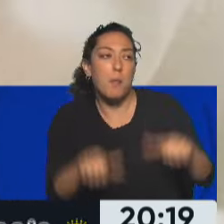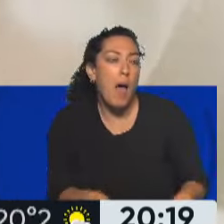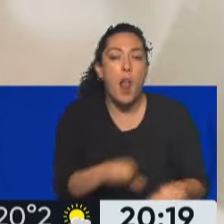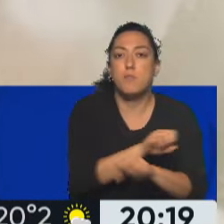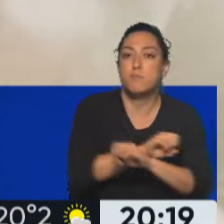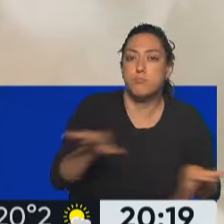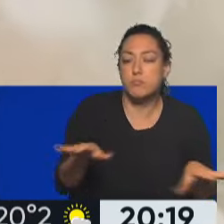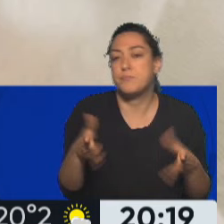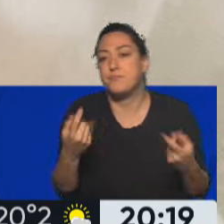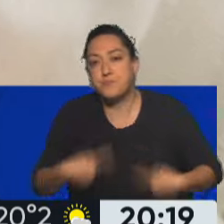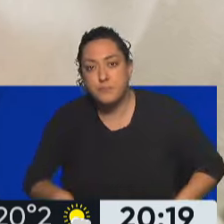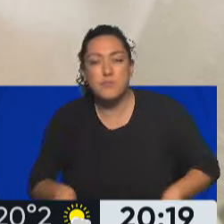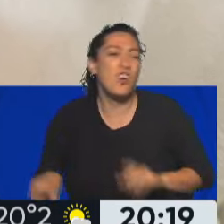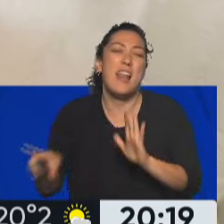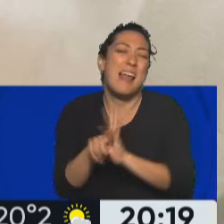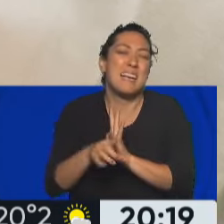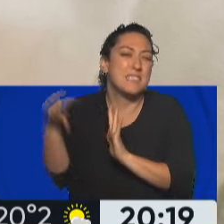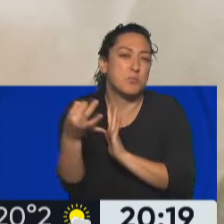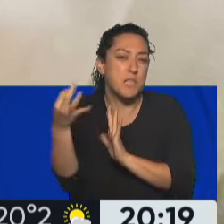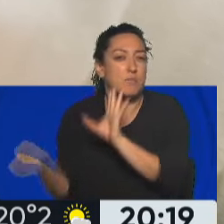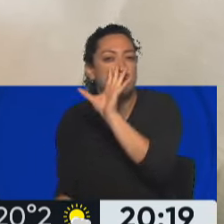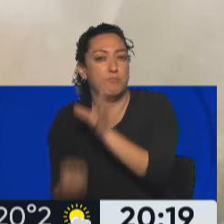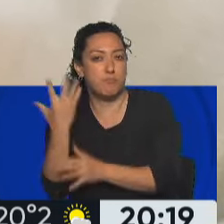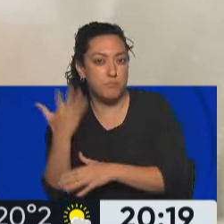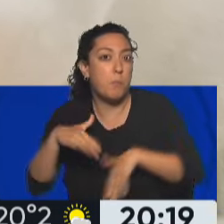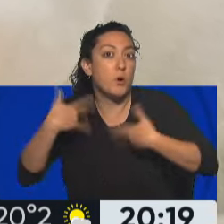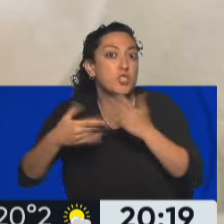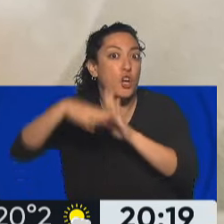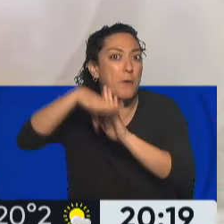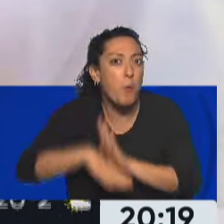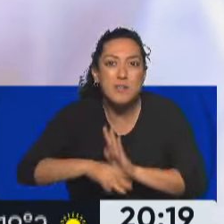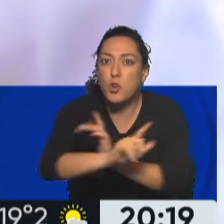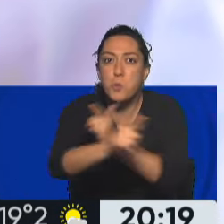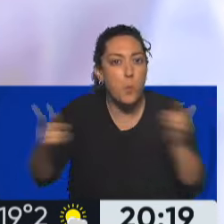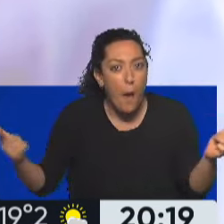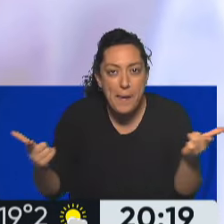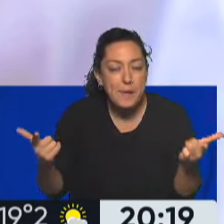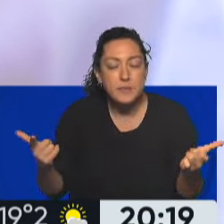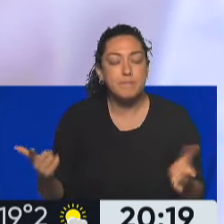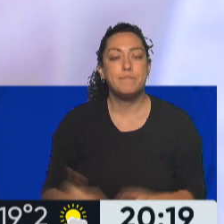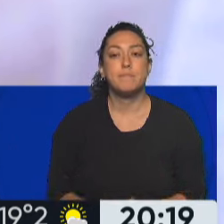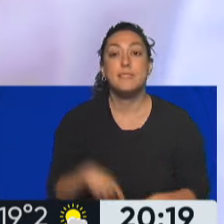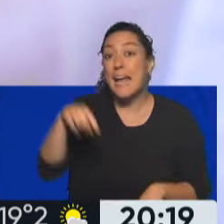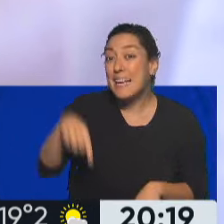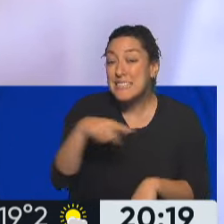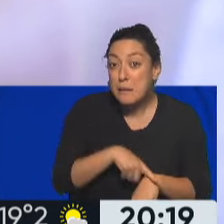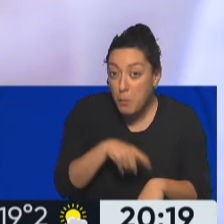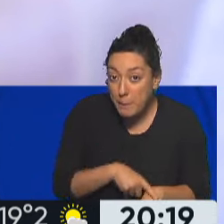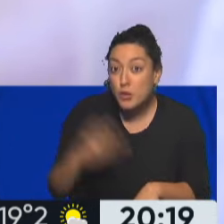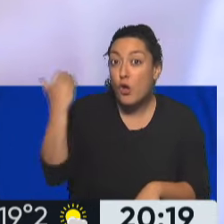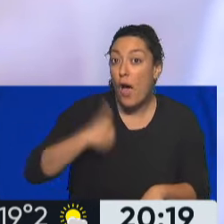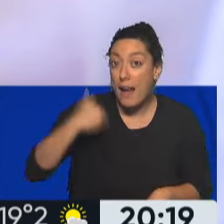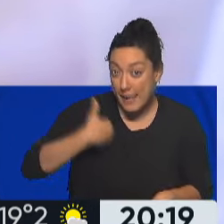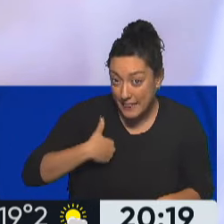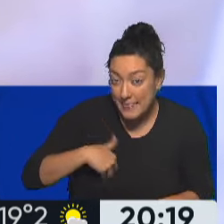no, vamos a hacer una ley especial. Claro. A raíz de eso no tuvo nunca una regulación, porque nunca se trató el tema. En este momento, en Argentina, por lo menos,